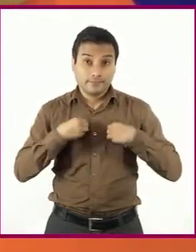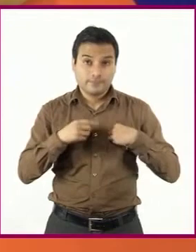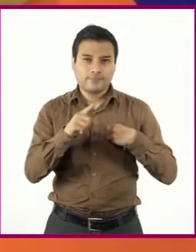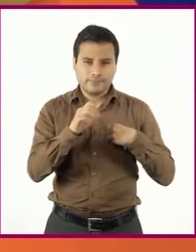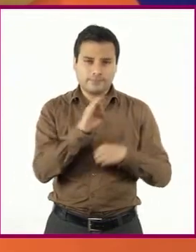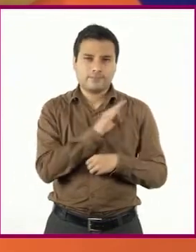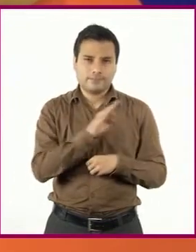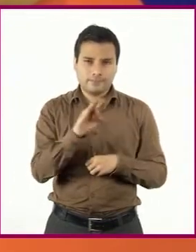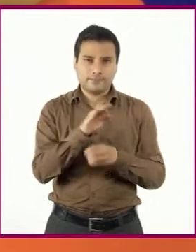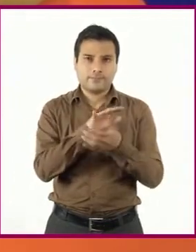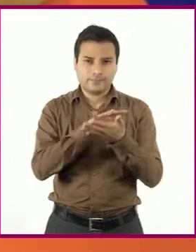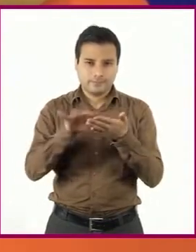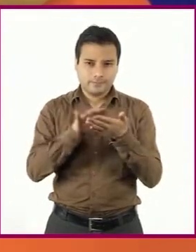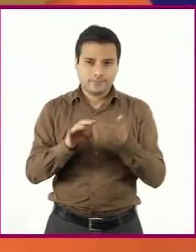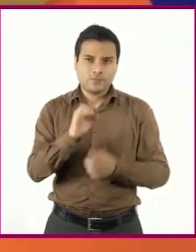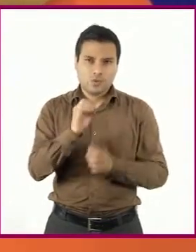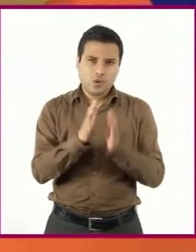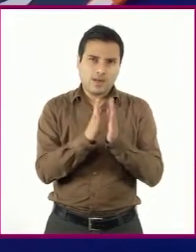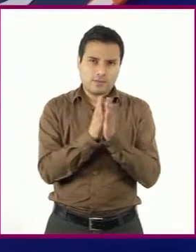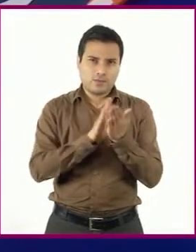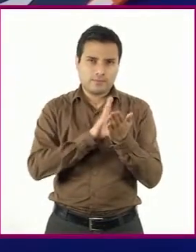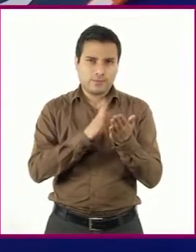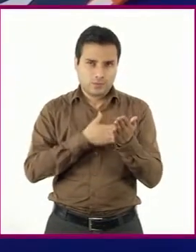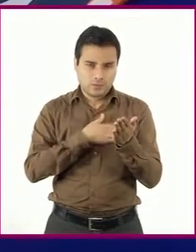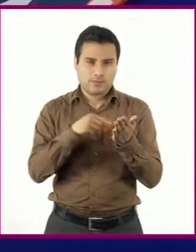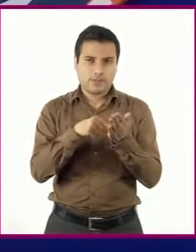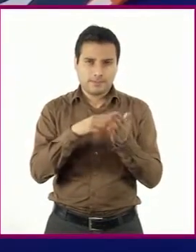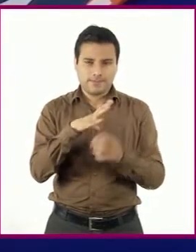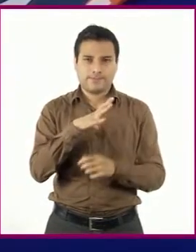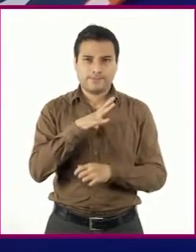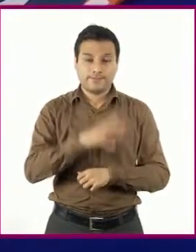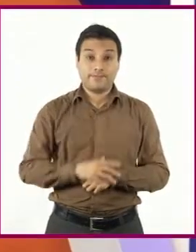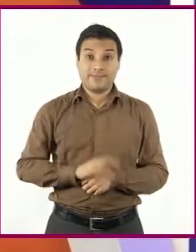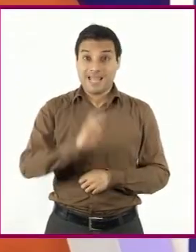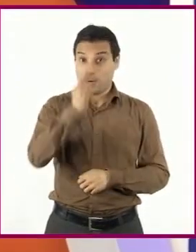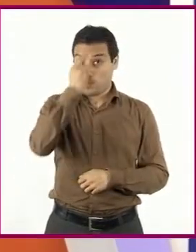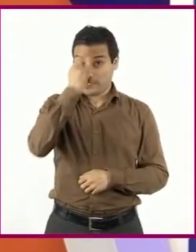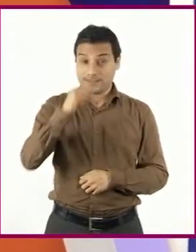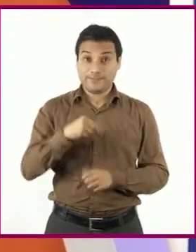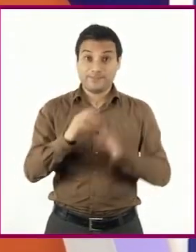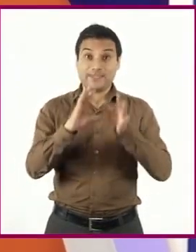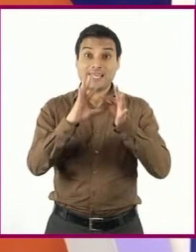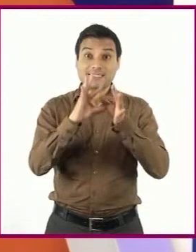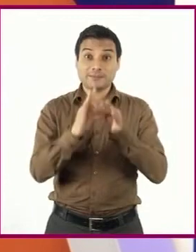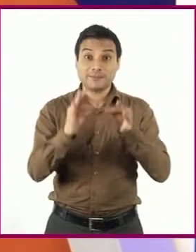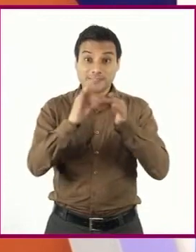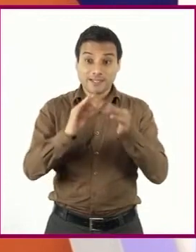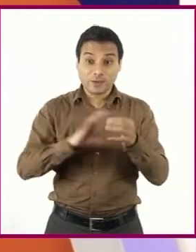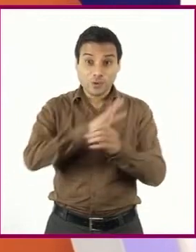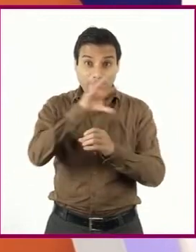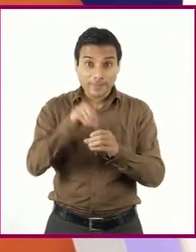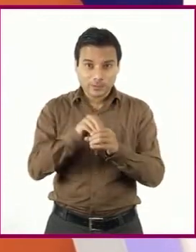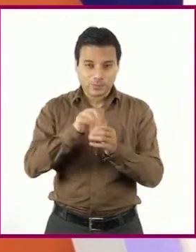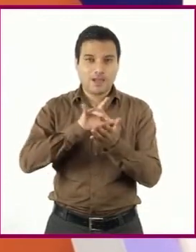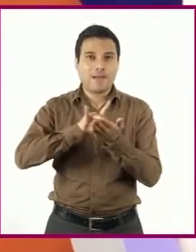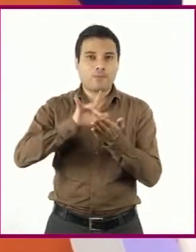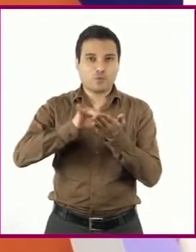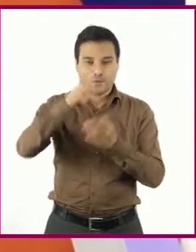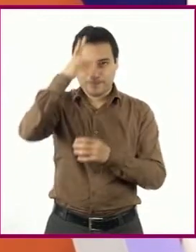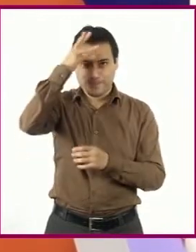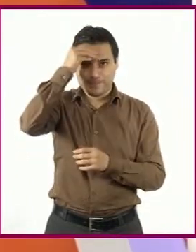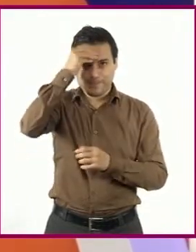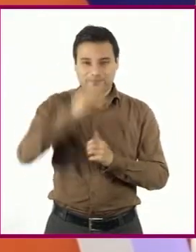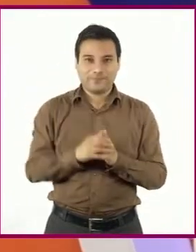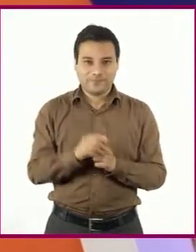o que estén incluidos en su libro de texto. Recuerden que todo lo que vean es para fortalecer su conocimiento, por lo que les recomiendo llevar